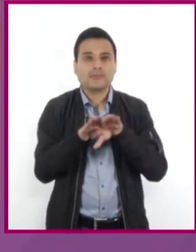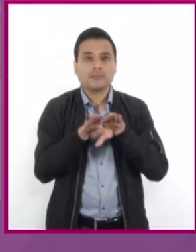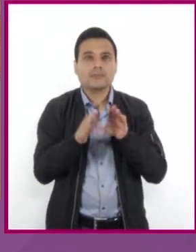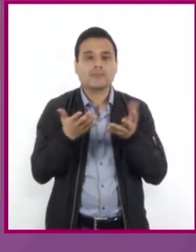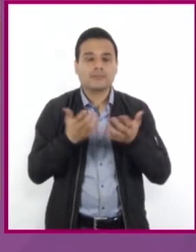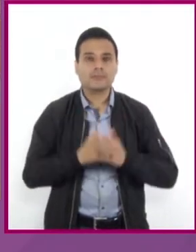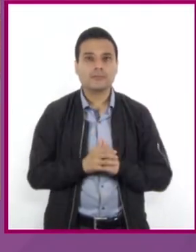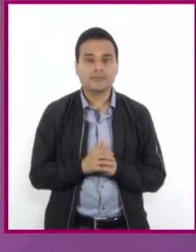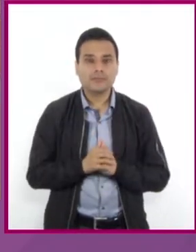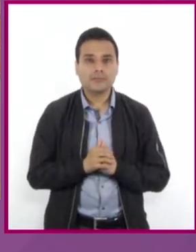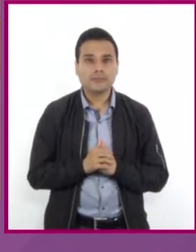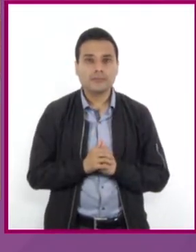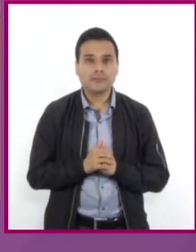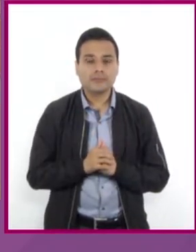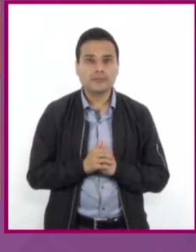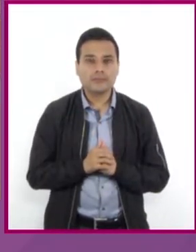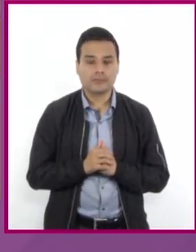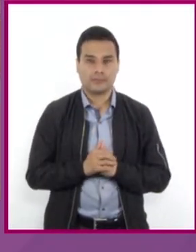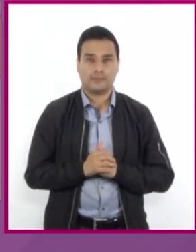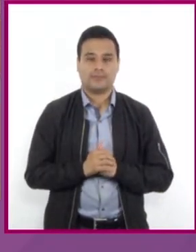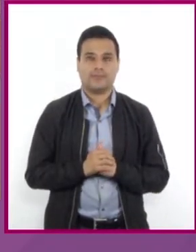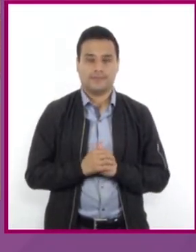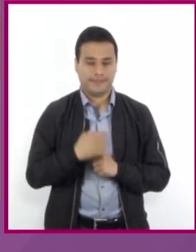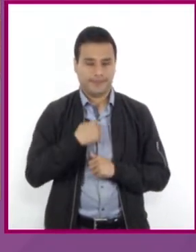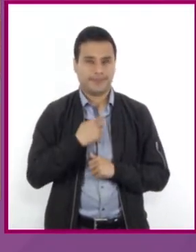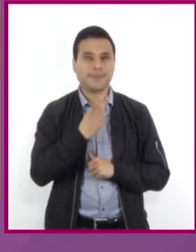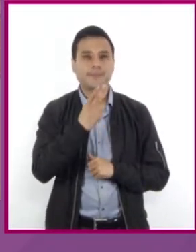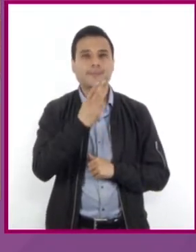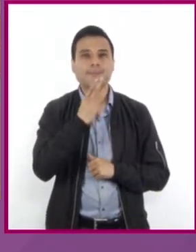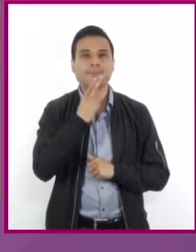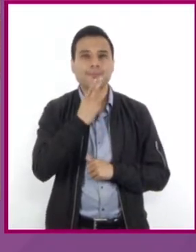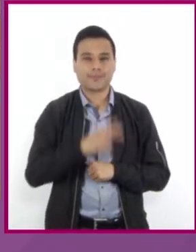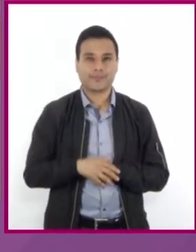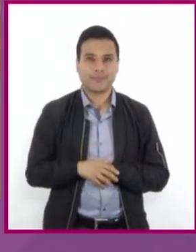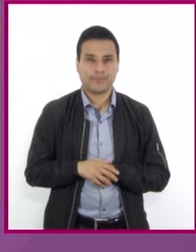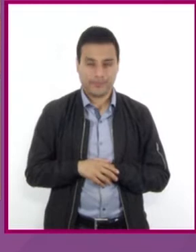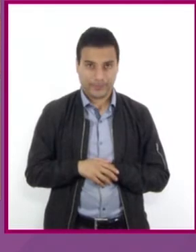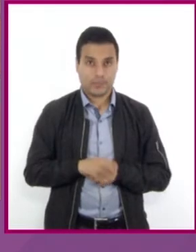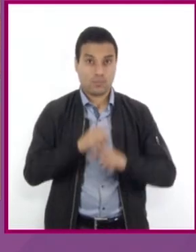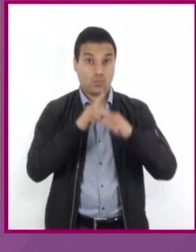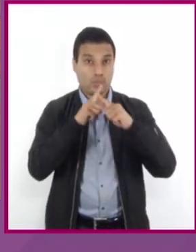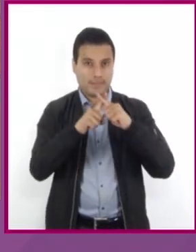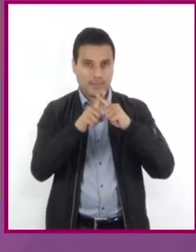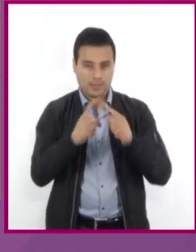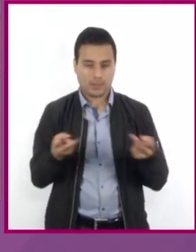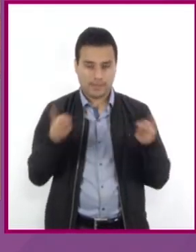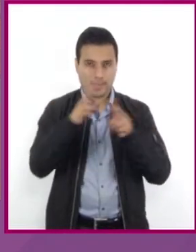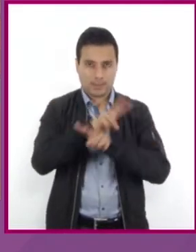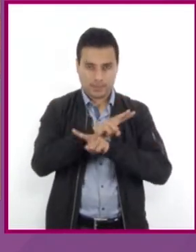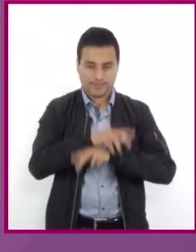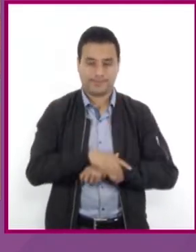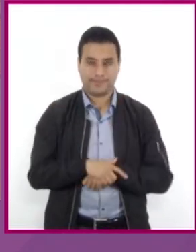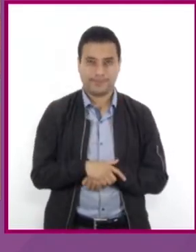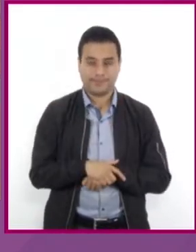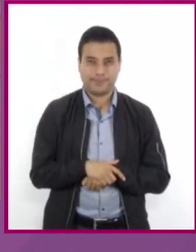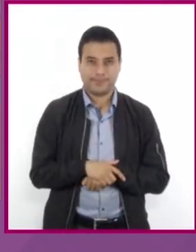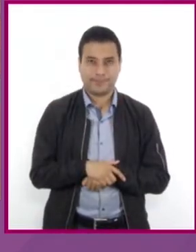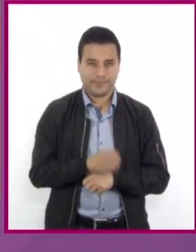de la literal 3 negativo, usaremos el inverso multiplicativo. En este caso,